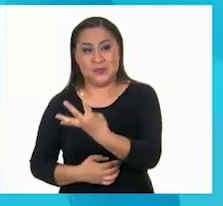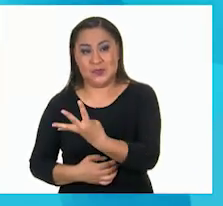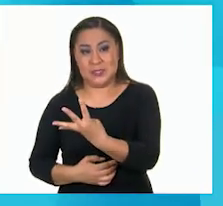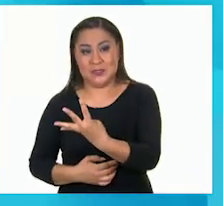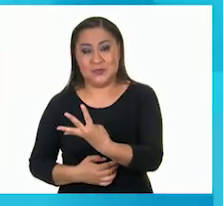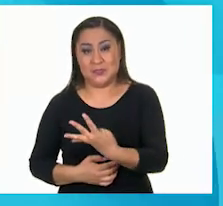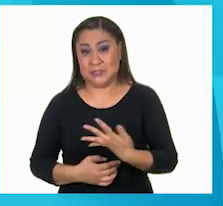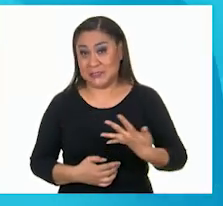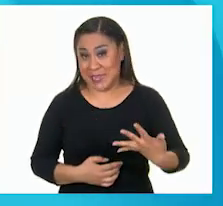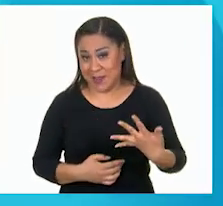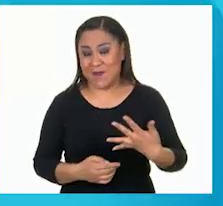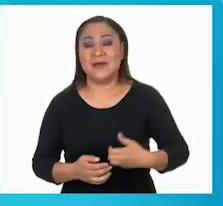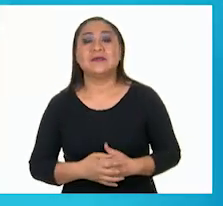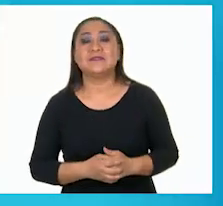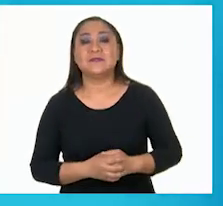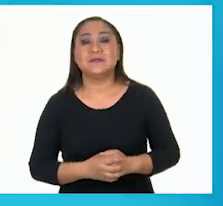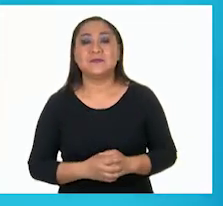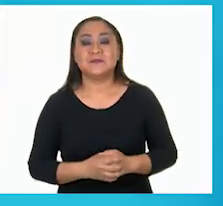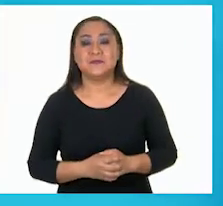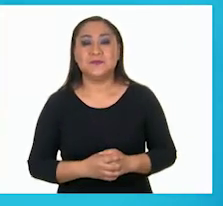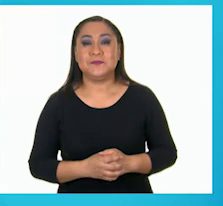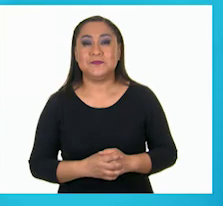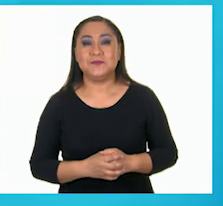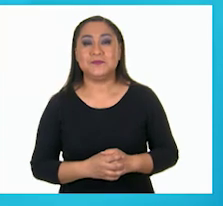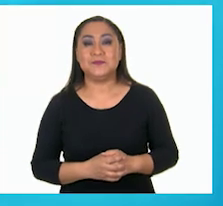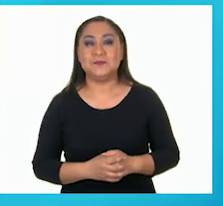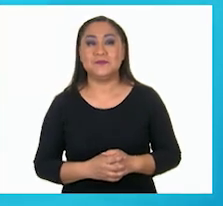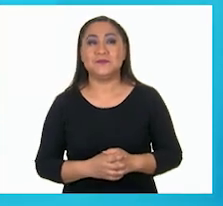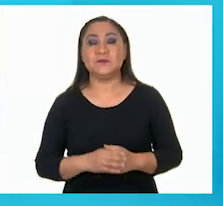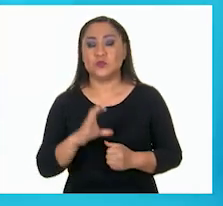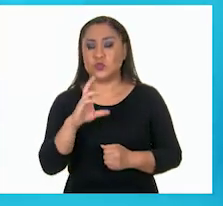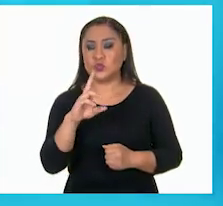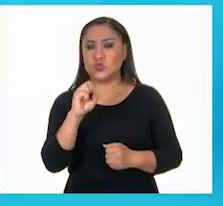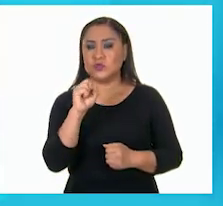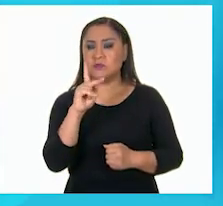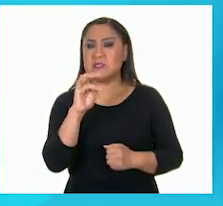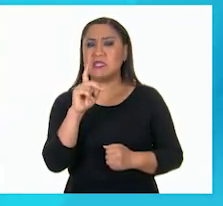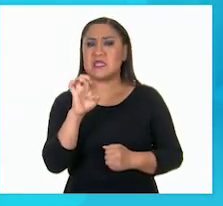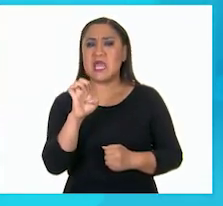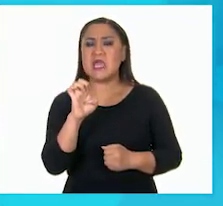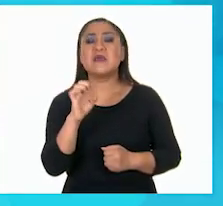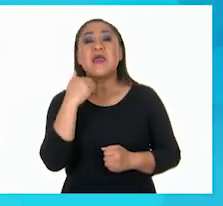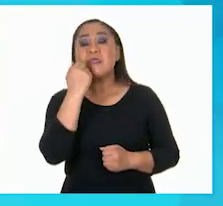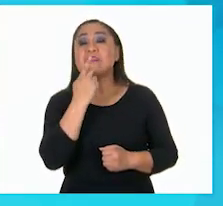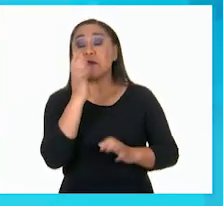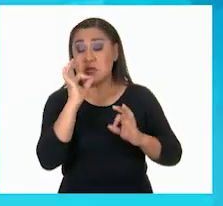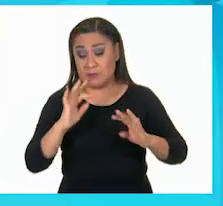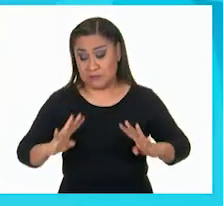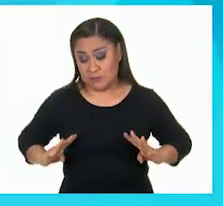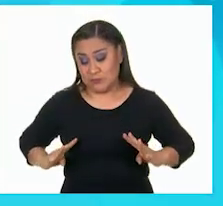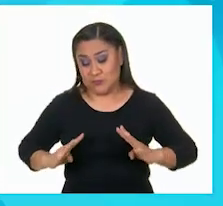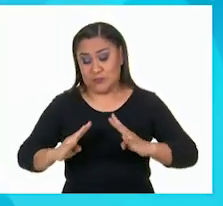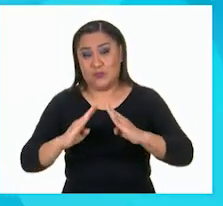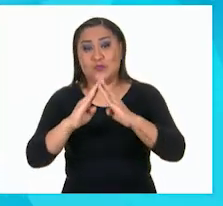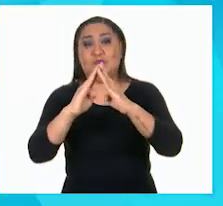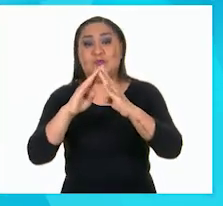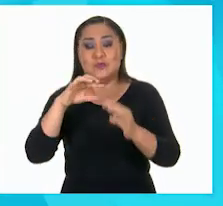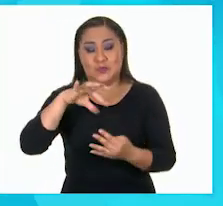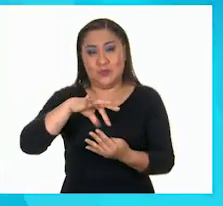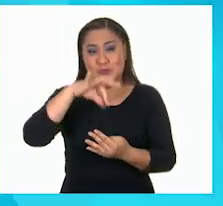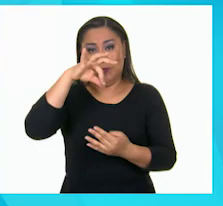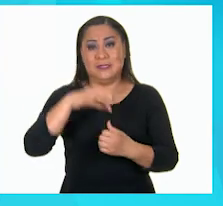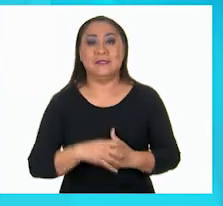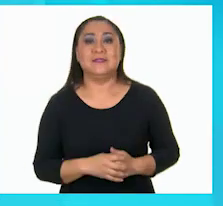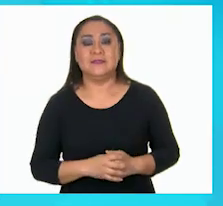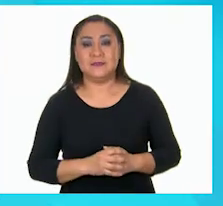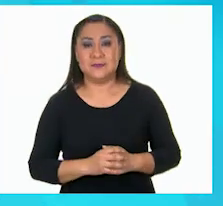cuatro, cinco. Cúspide. Es el punto de unión de todas las caras laterales.